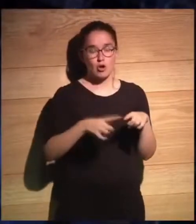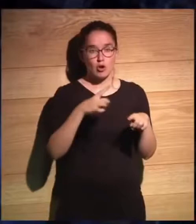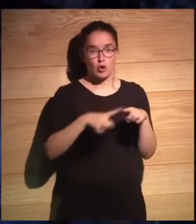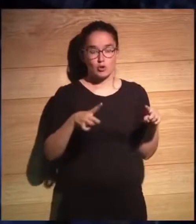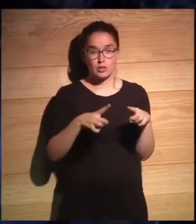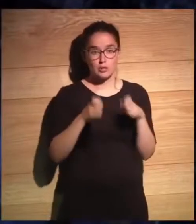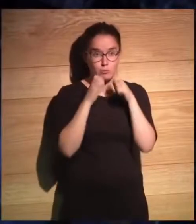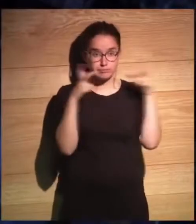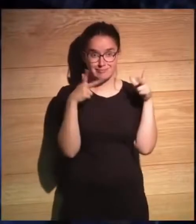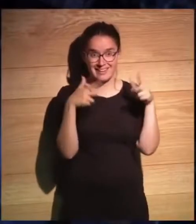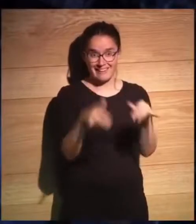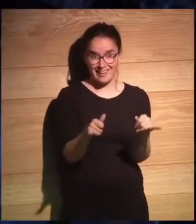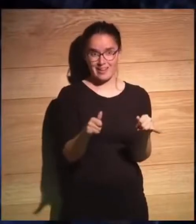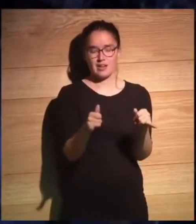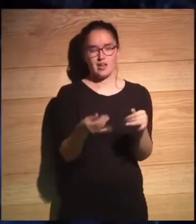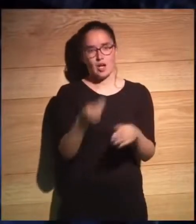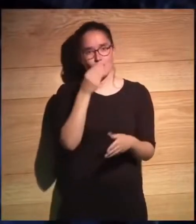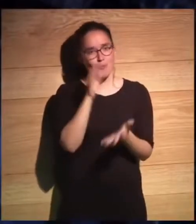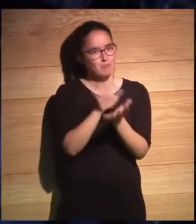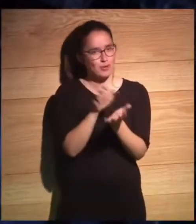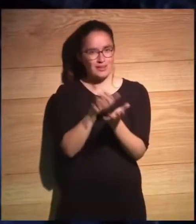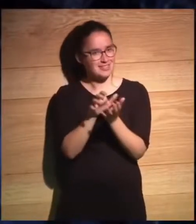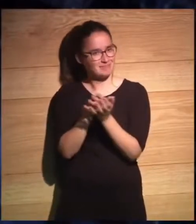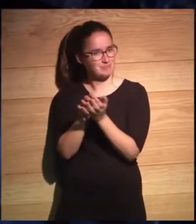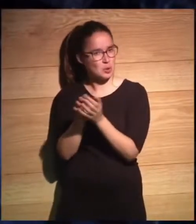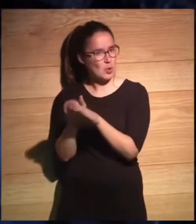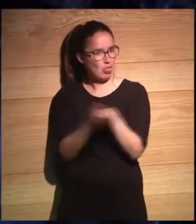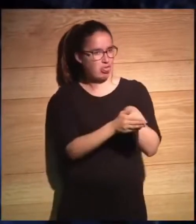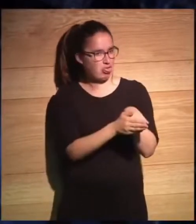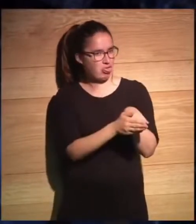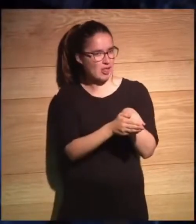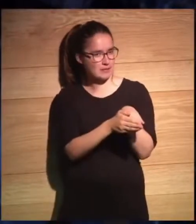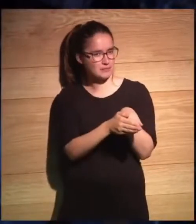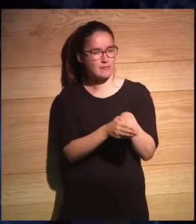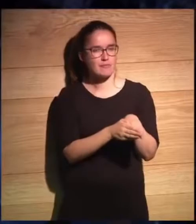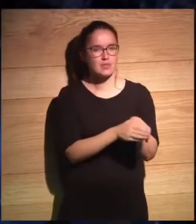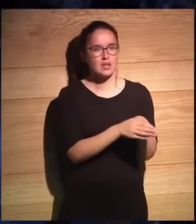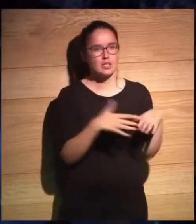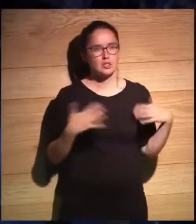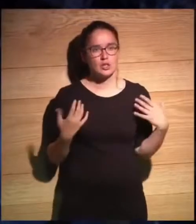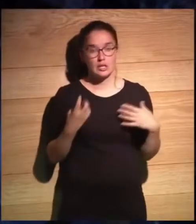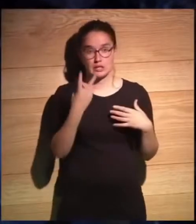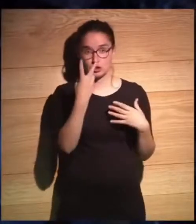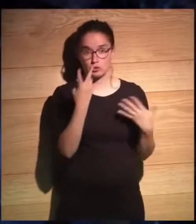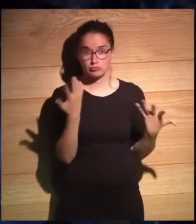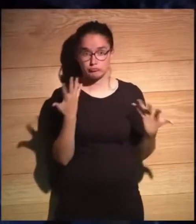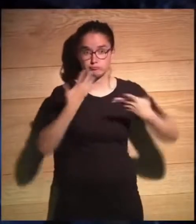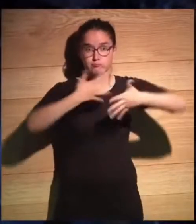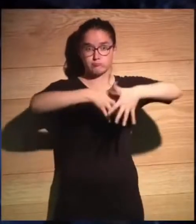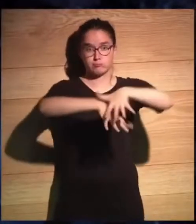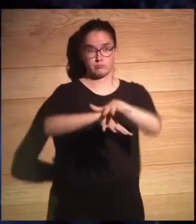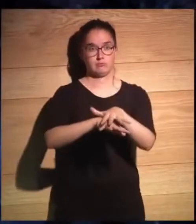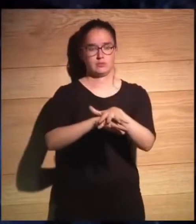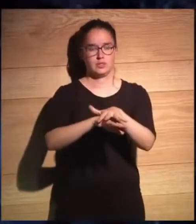engordaban que a comerse una hamburguesa. Y entonces las dos conjunciones, la